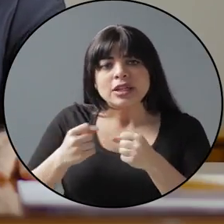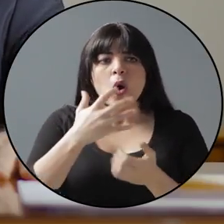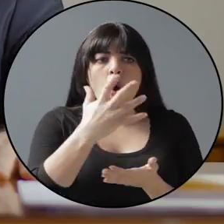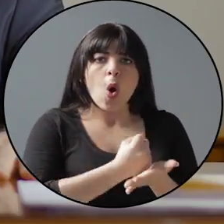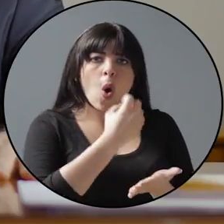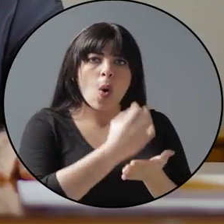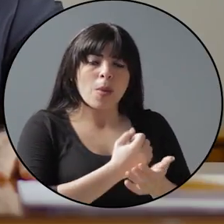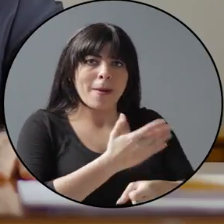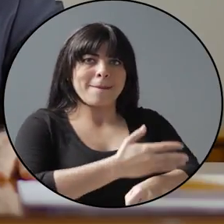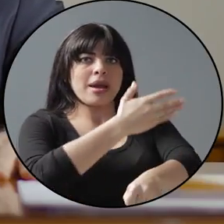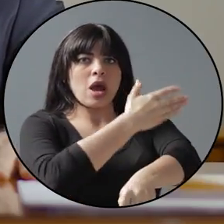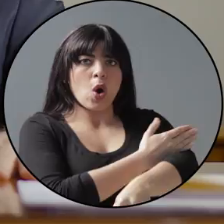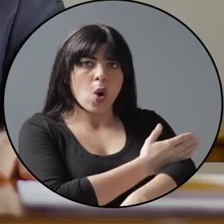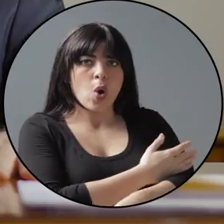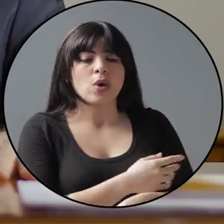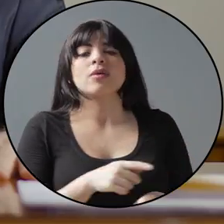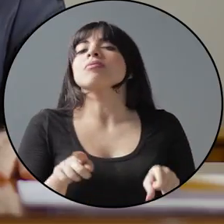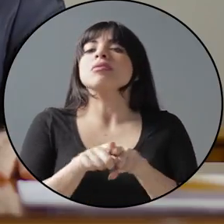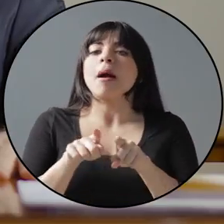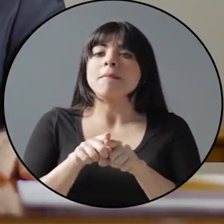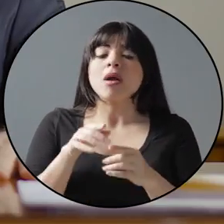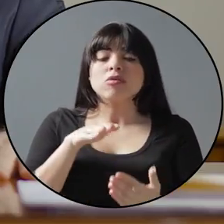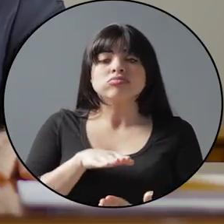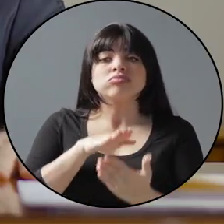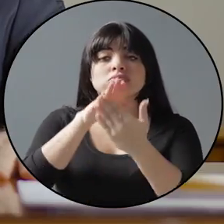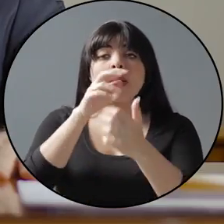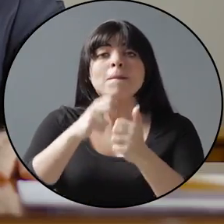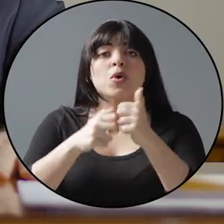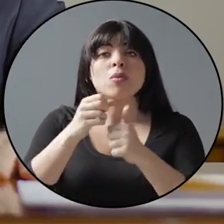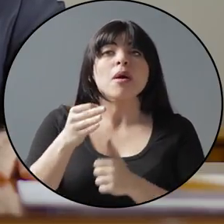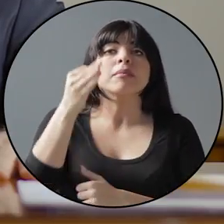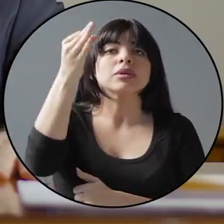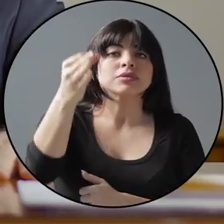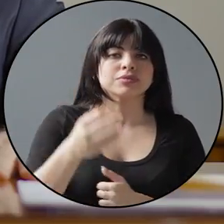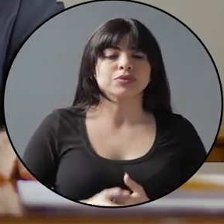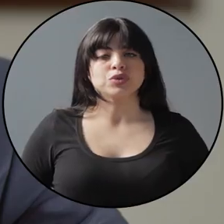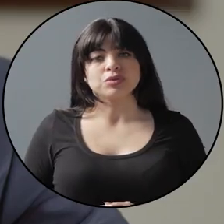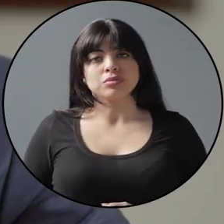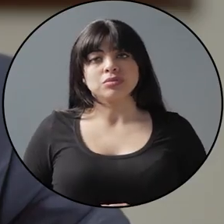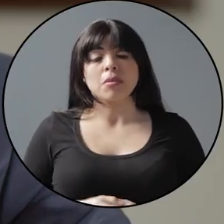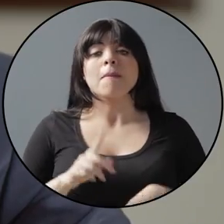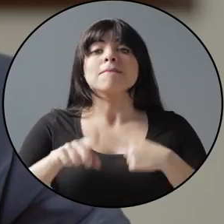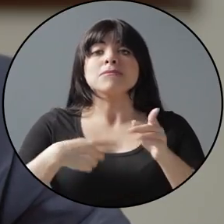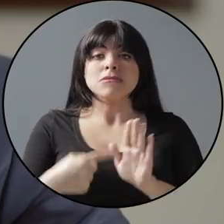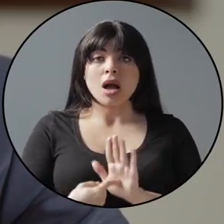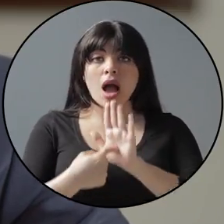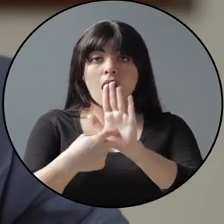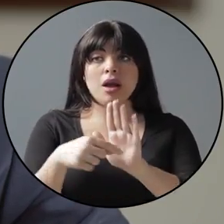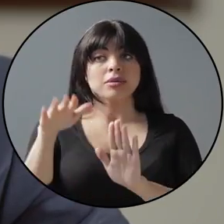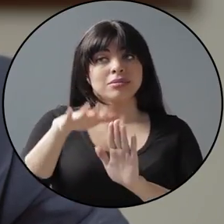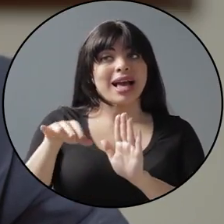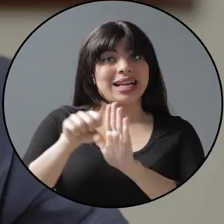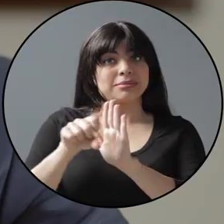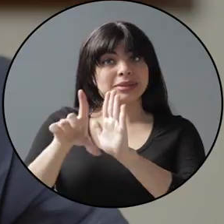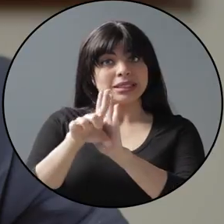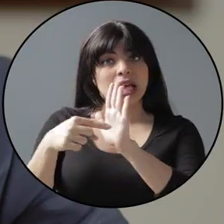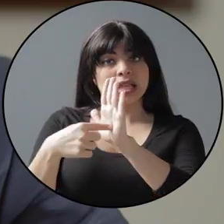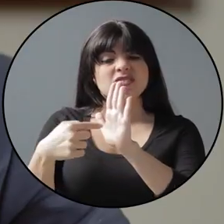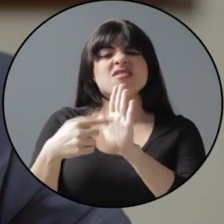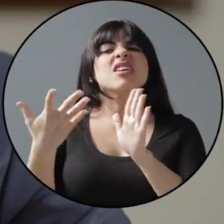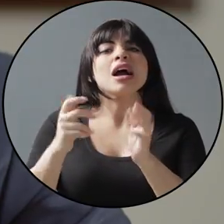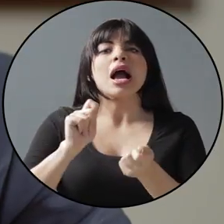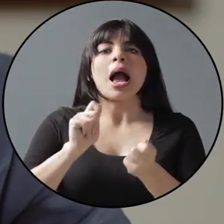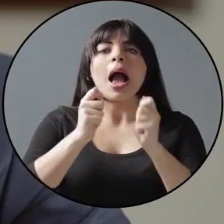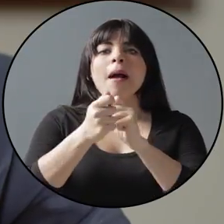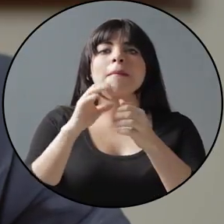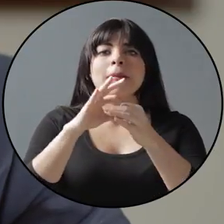mejorar el cobro de impuestos y enfrentar problemas de largo plazo. Presentaremos a la Asamblea Legislativa